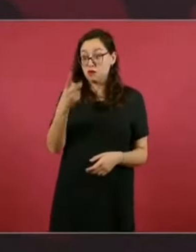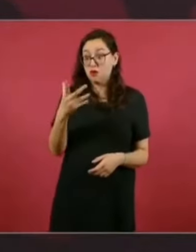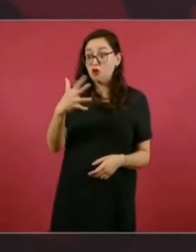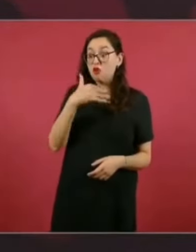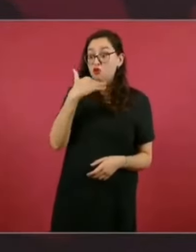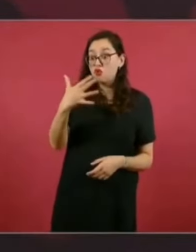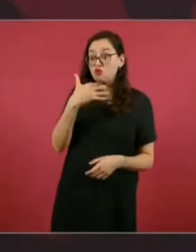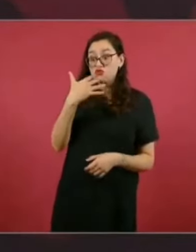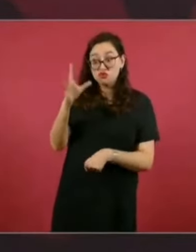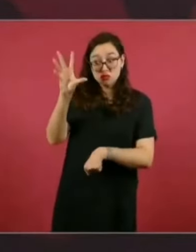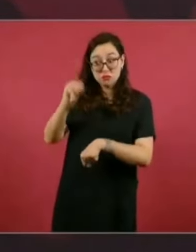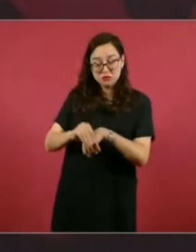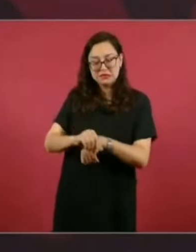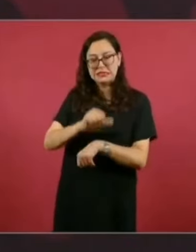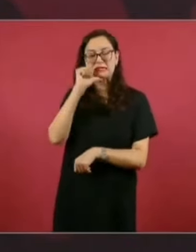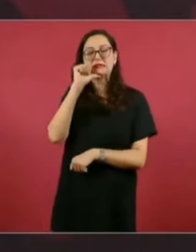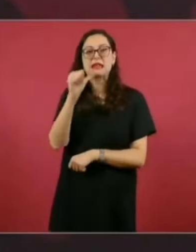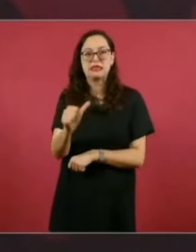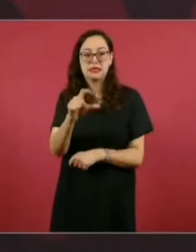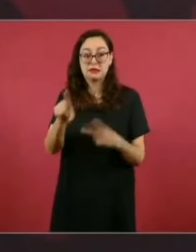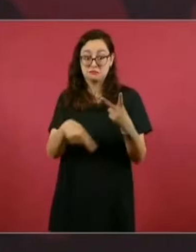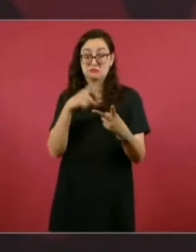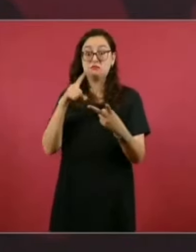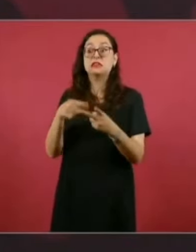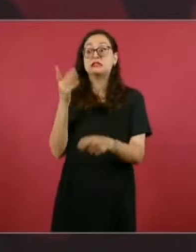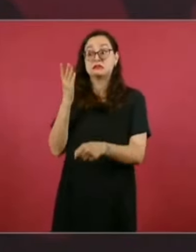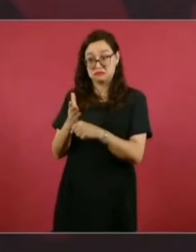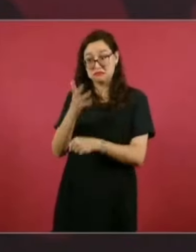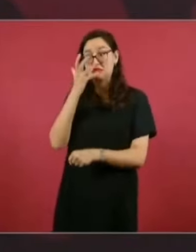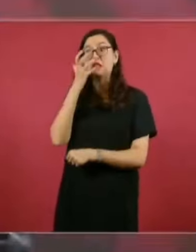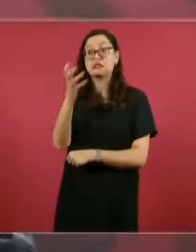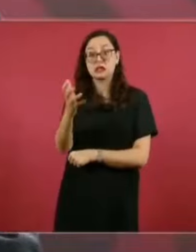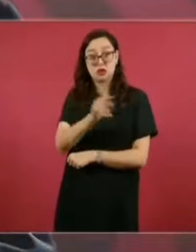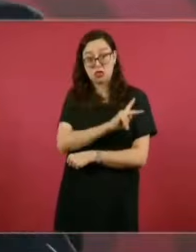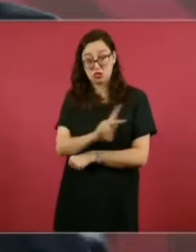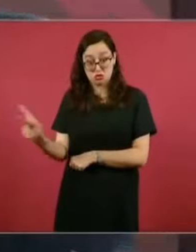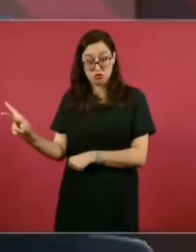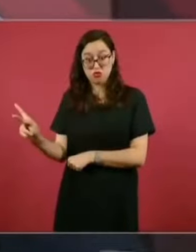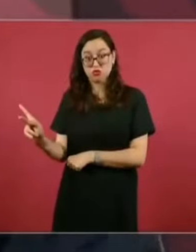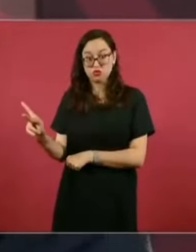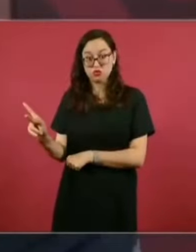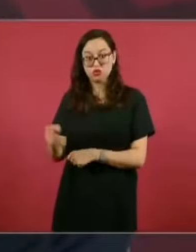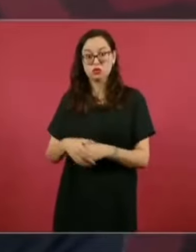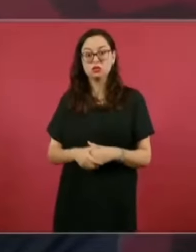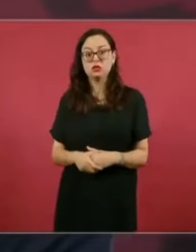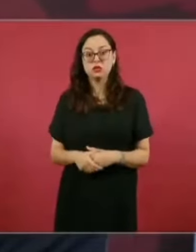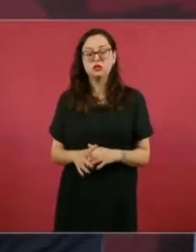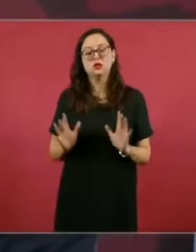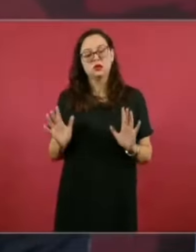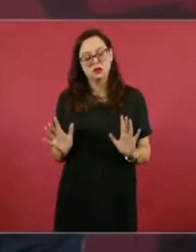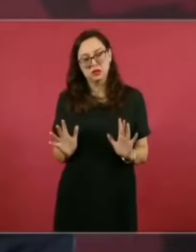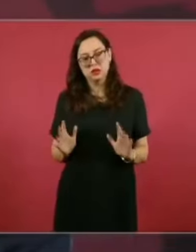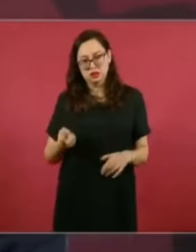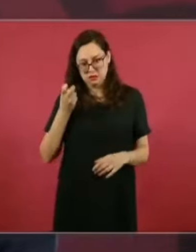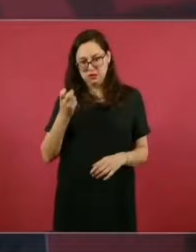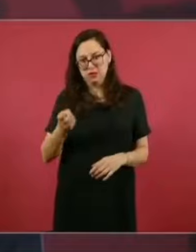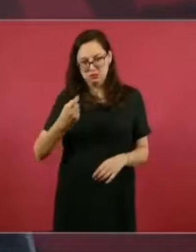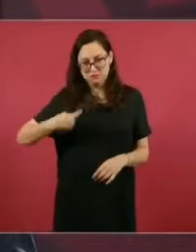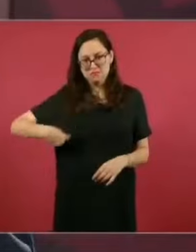cero impunidad y no queremos dejar